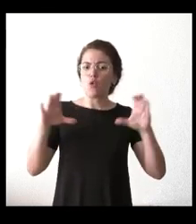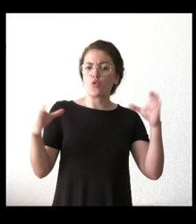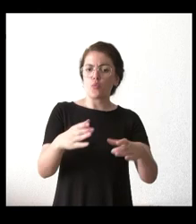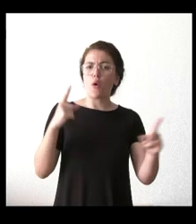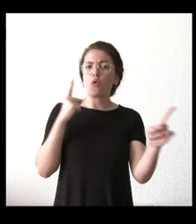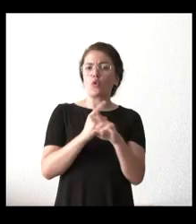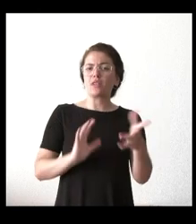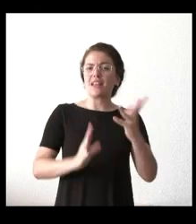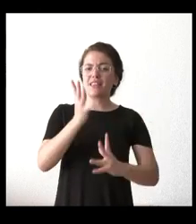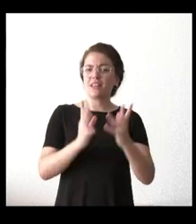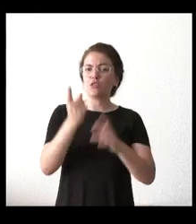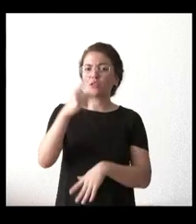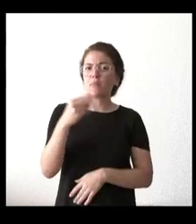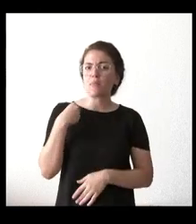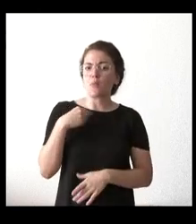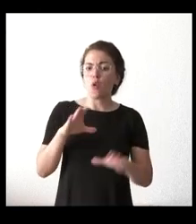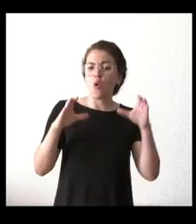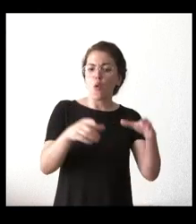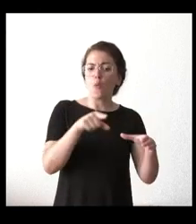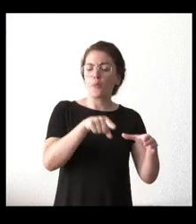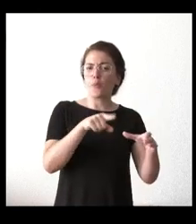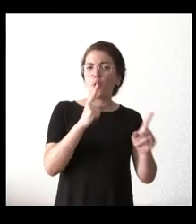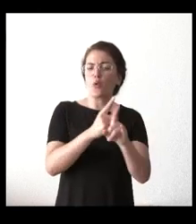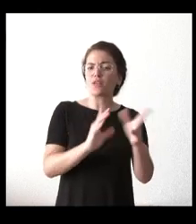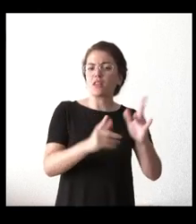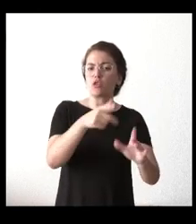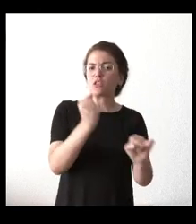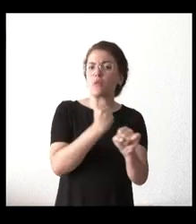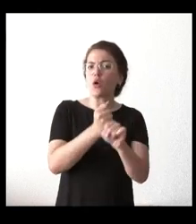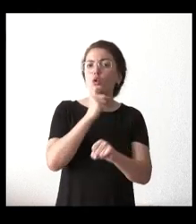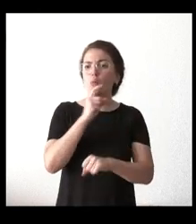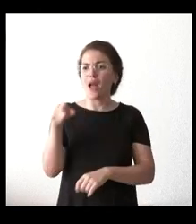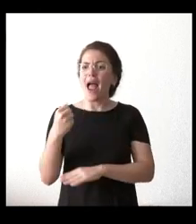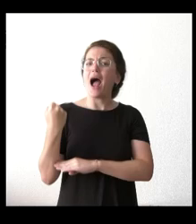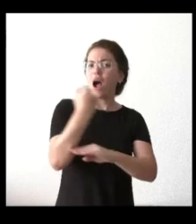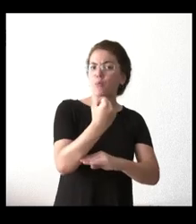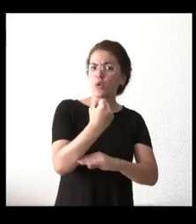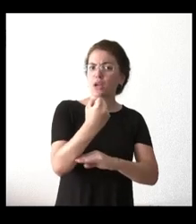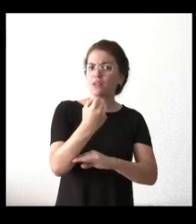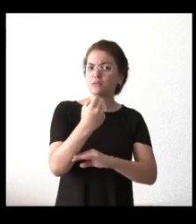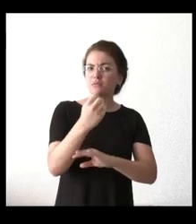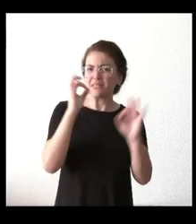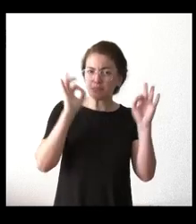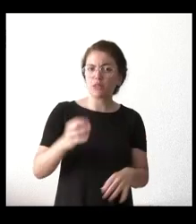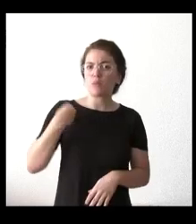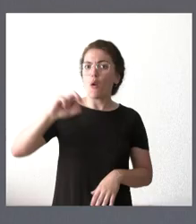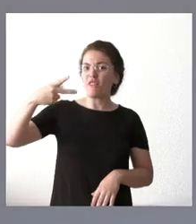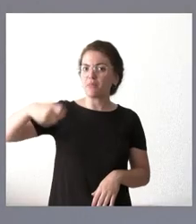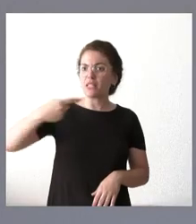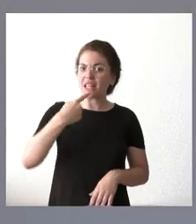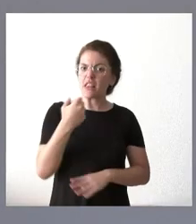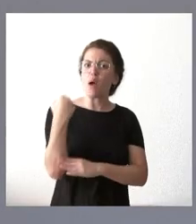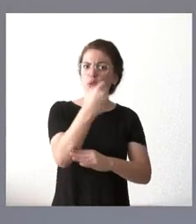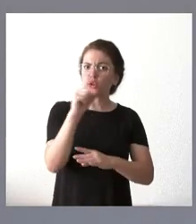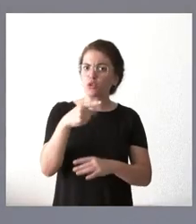está trabajando el operativo antiincendios. Si hay apoyo expreso del vicepresidente de la Junta. Pues a la